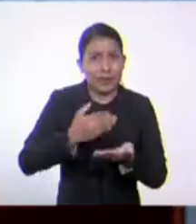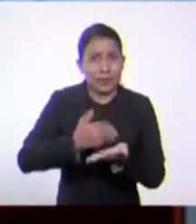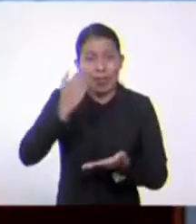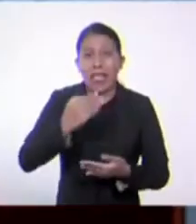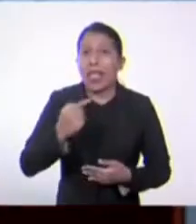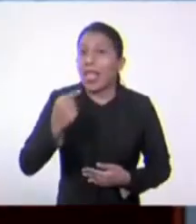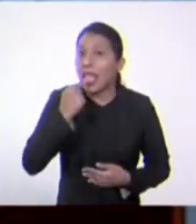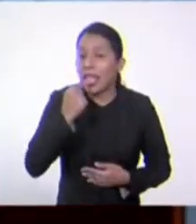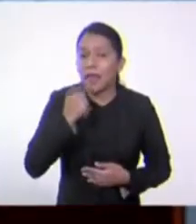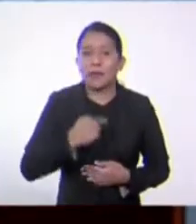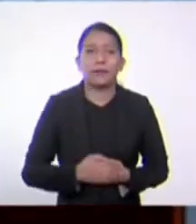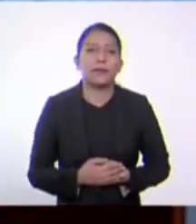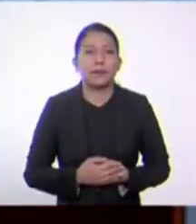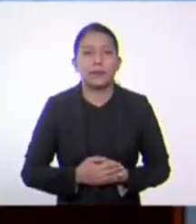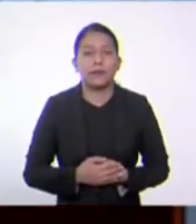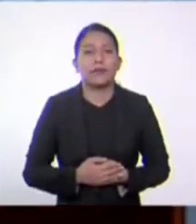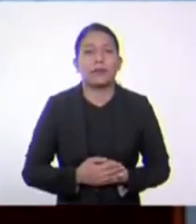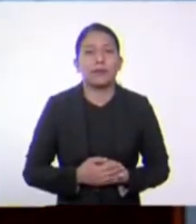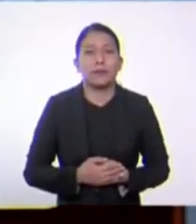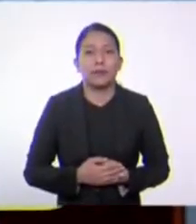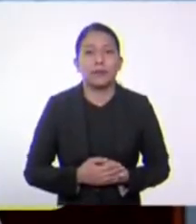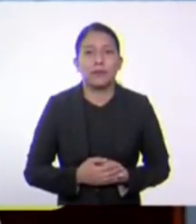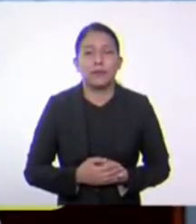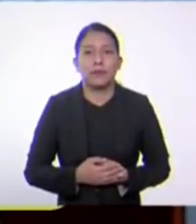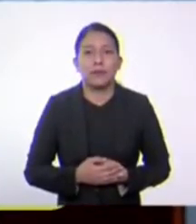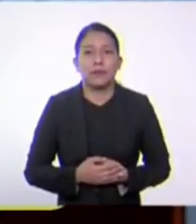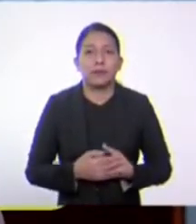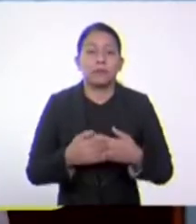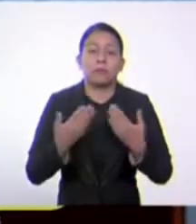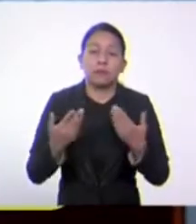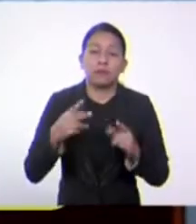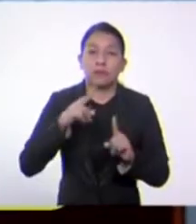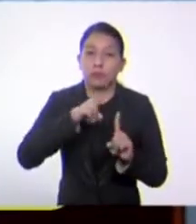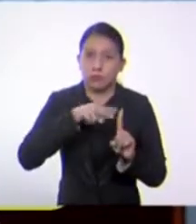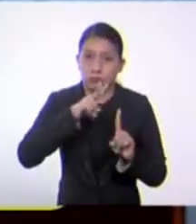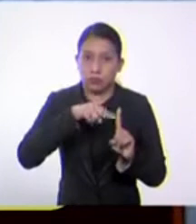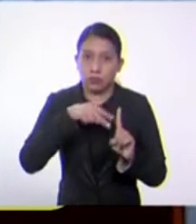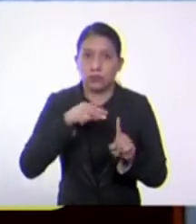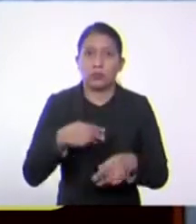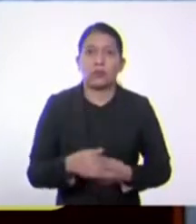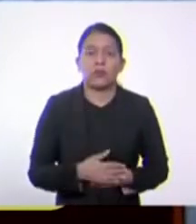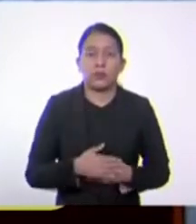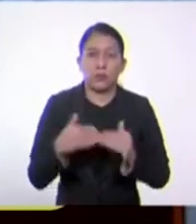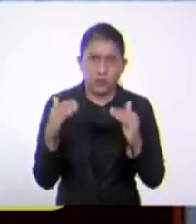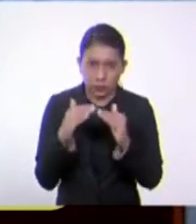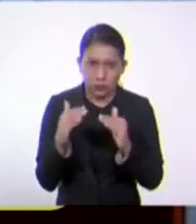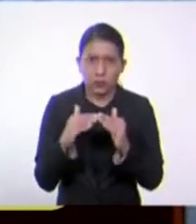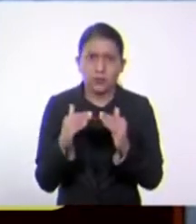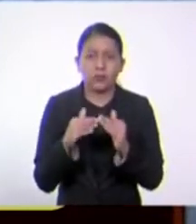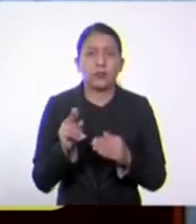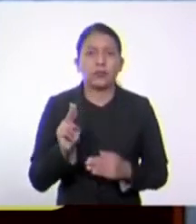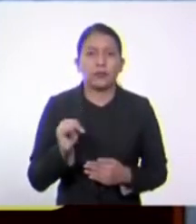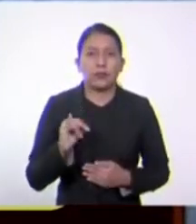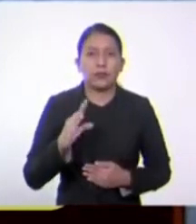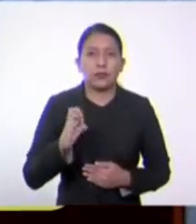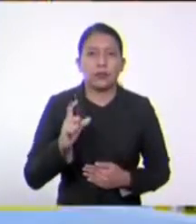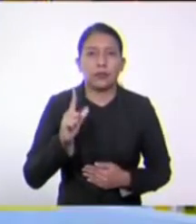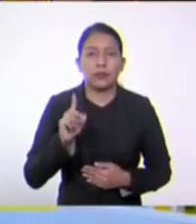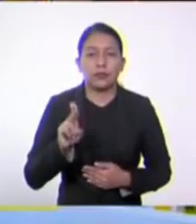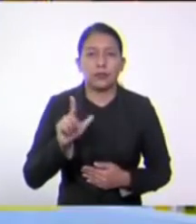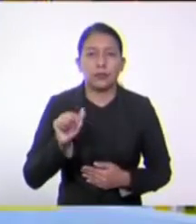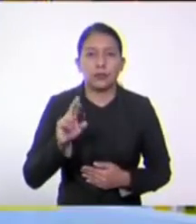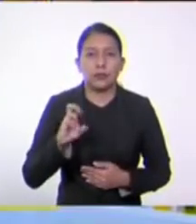Las arqueas tienen como características, también son unicelulares, prokaryotas,